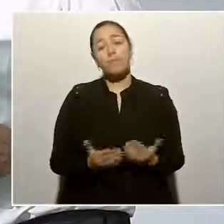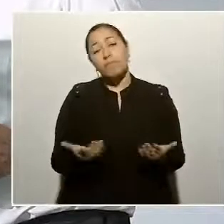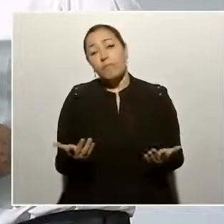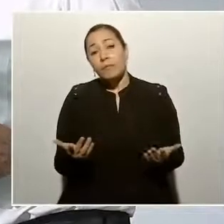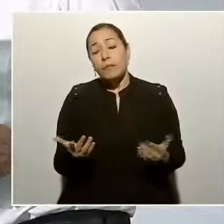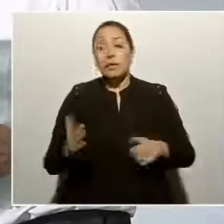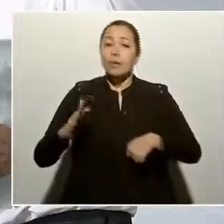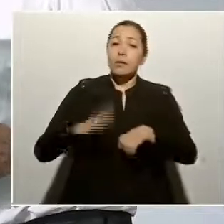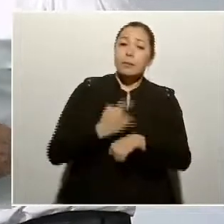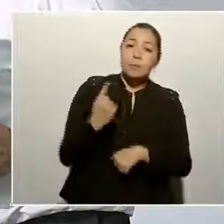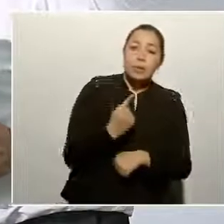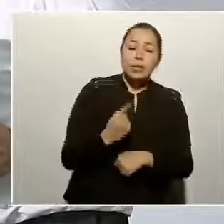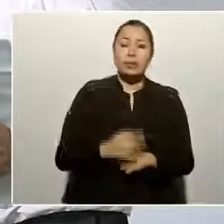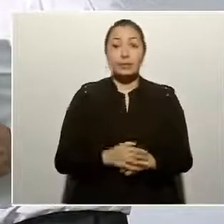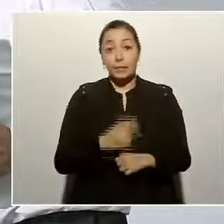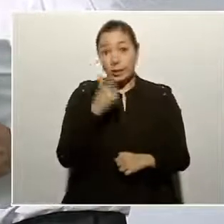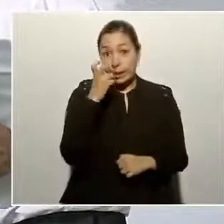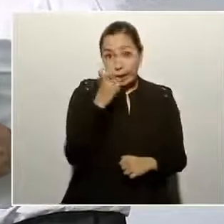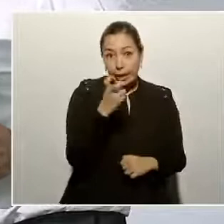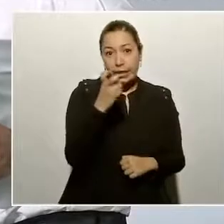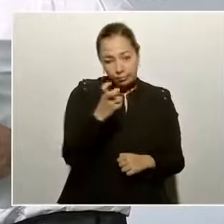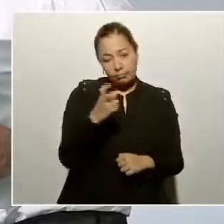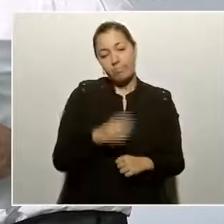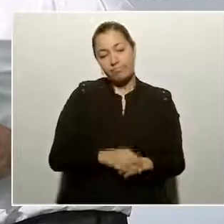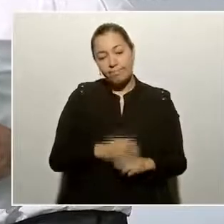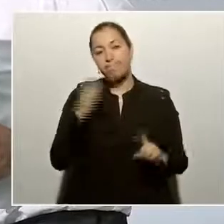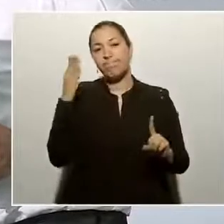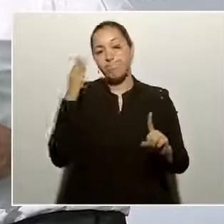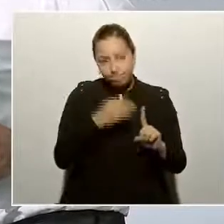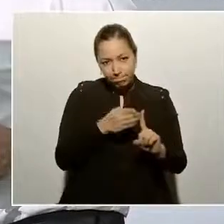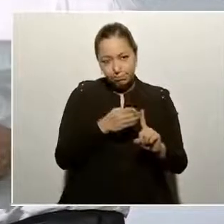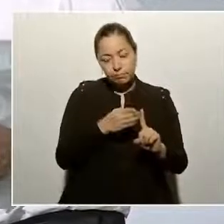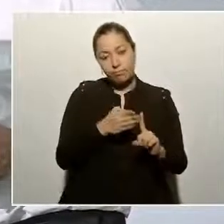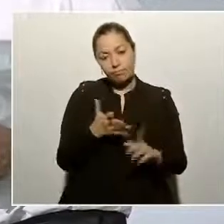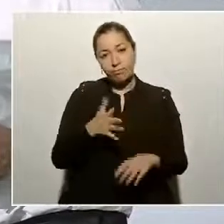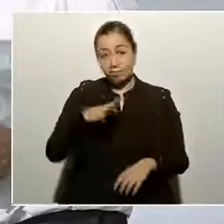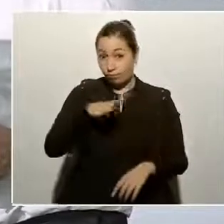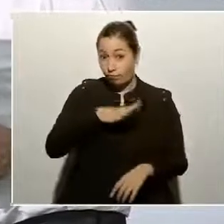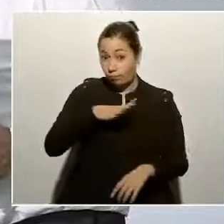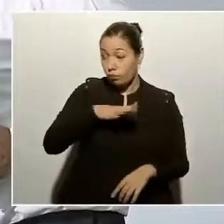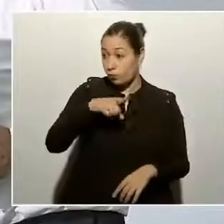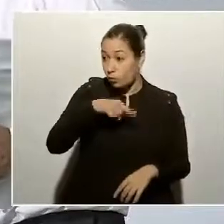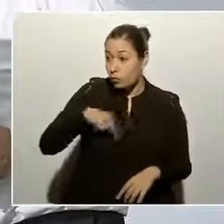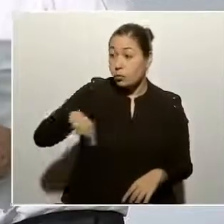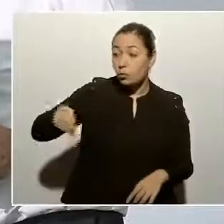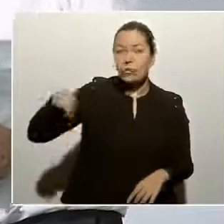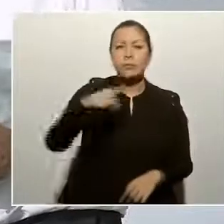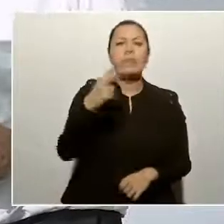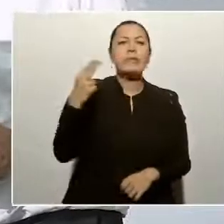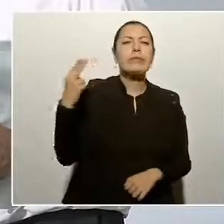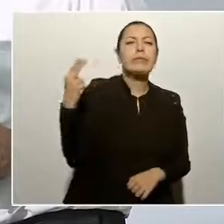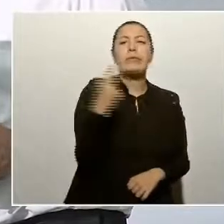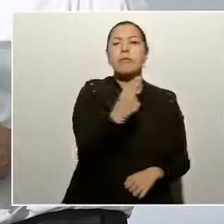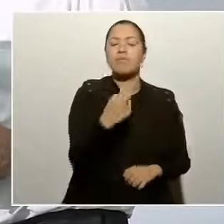ese es un objetivo que tenemos, conseguir la paz.